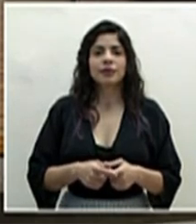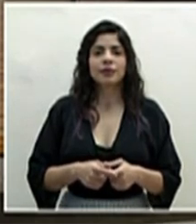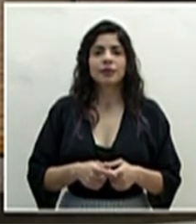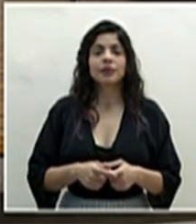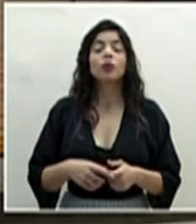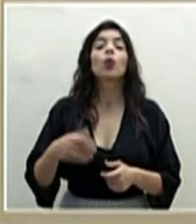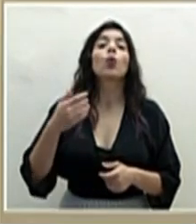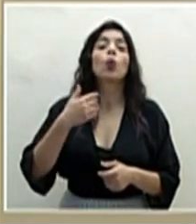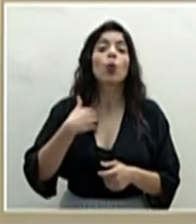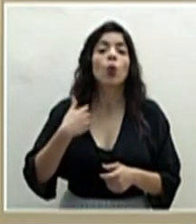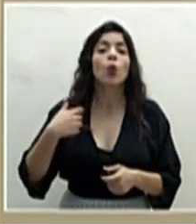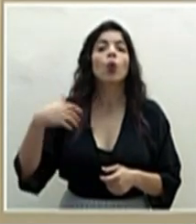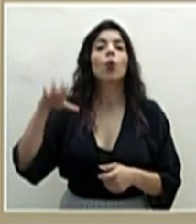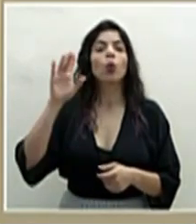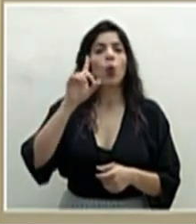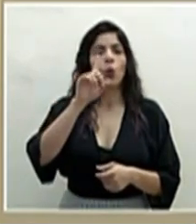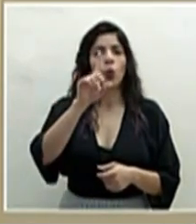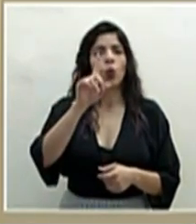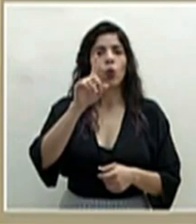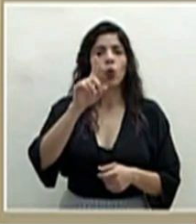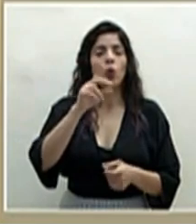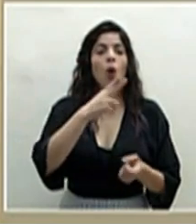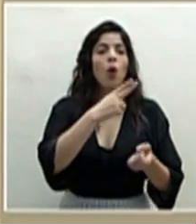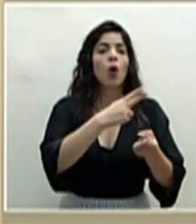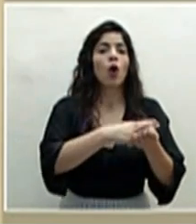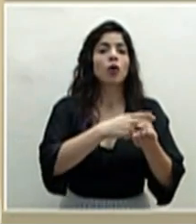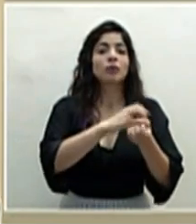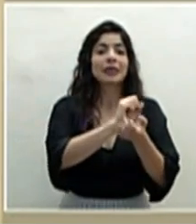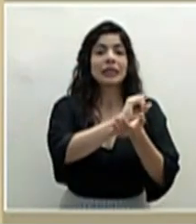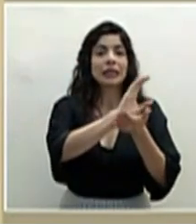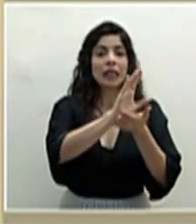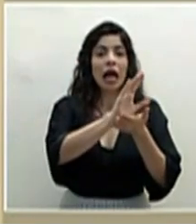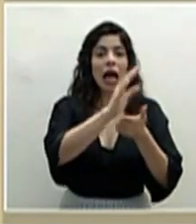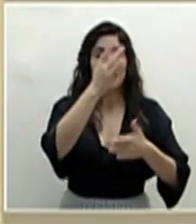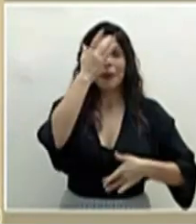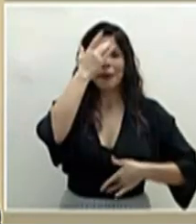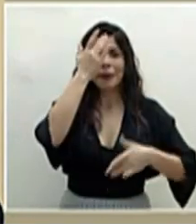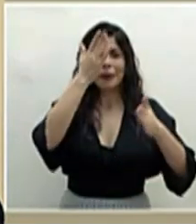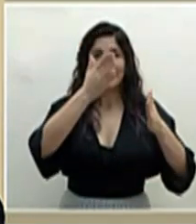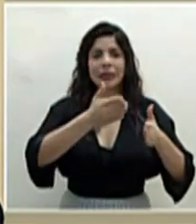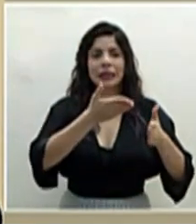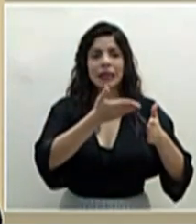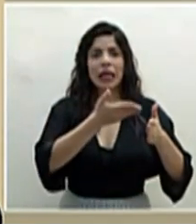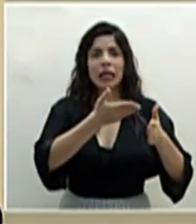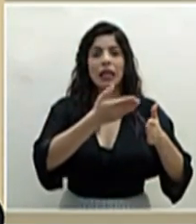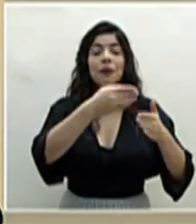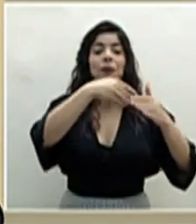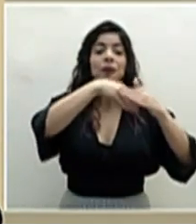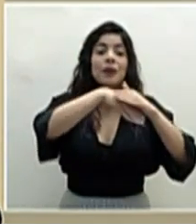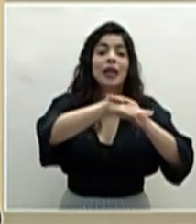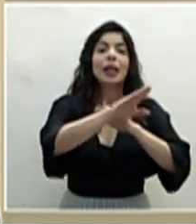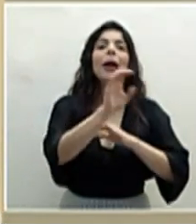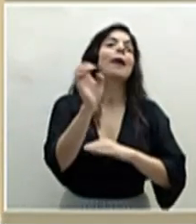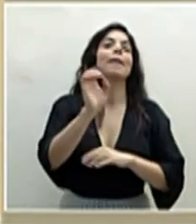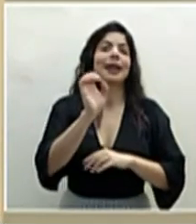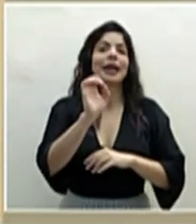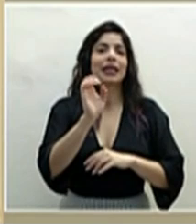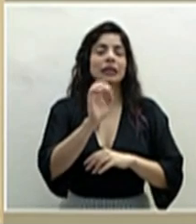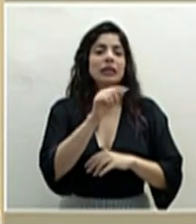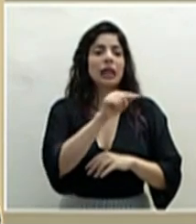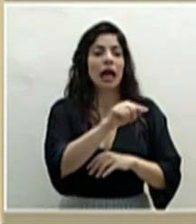Hubo un traslado del hospital de San Carlos, un paciente que ingresó al servicio de emergencia,